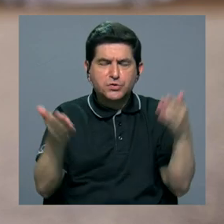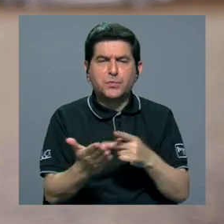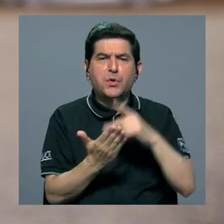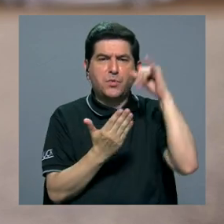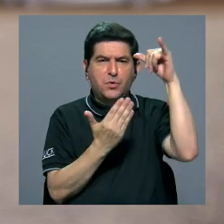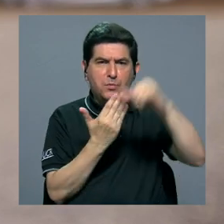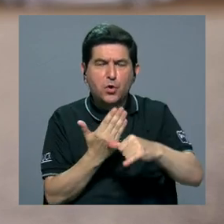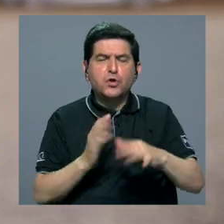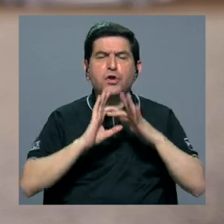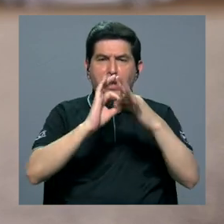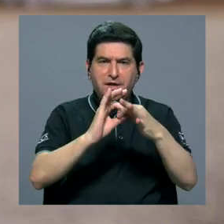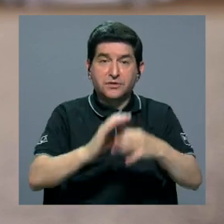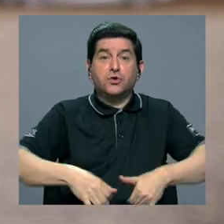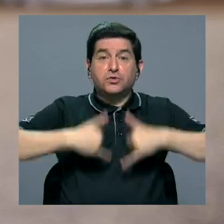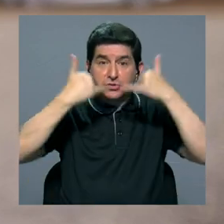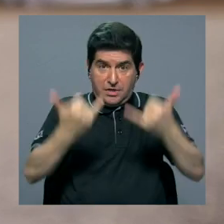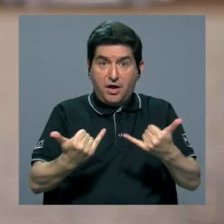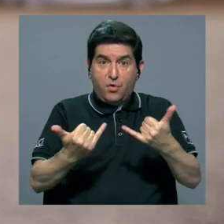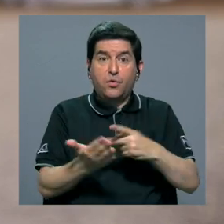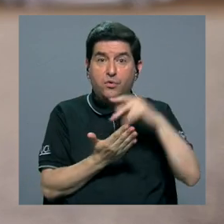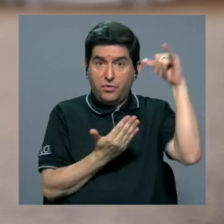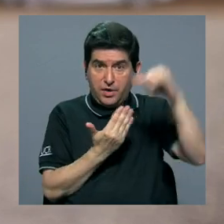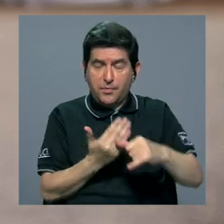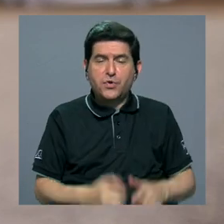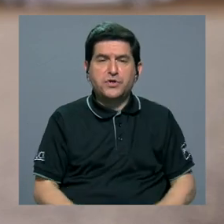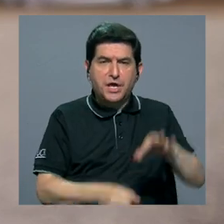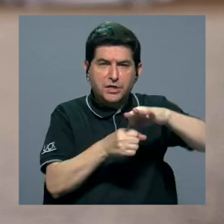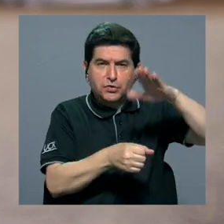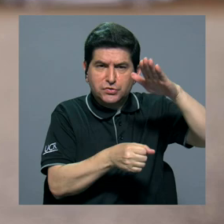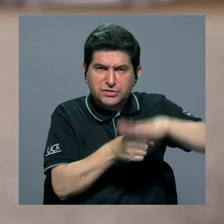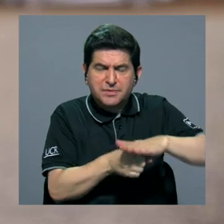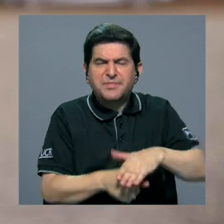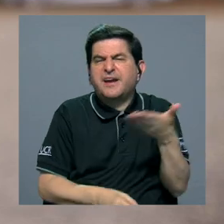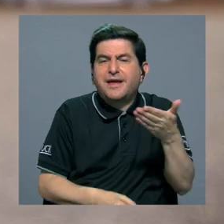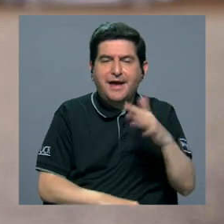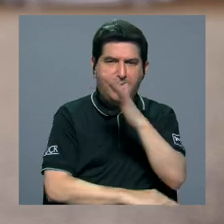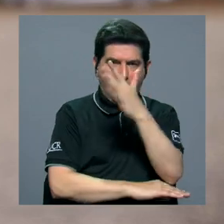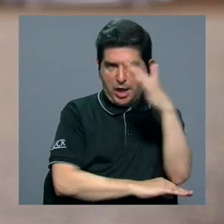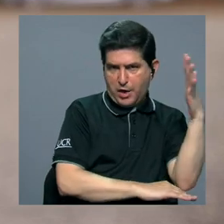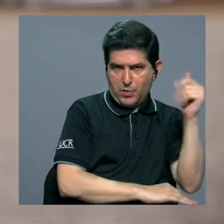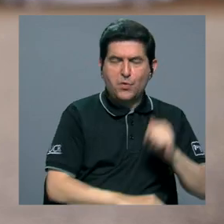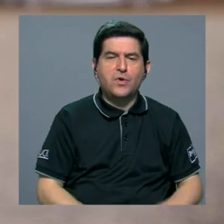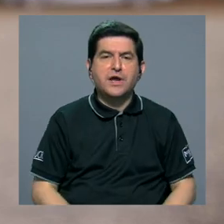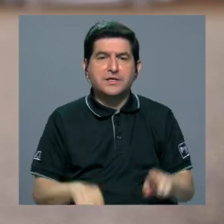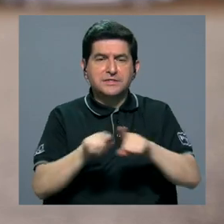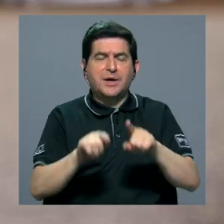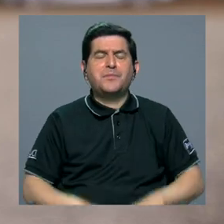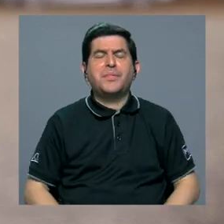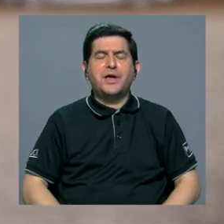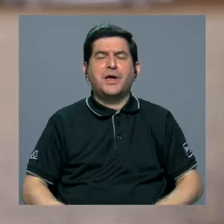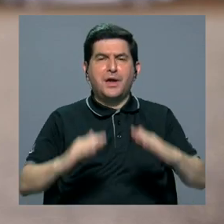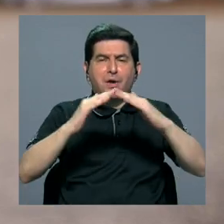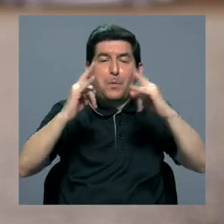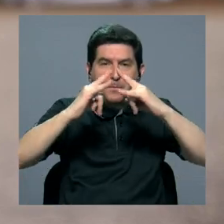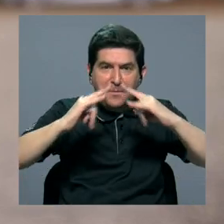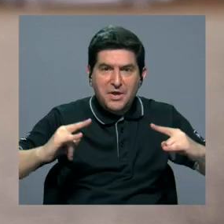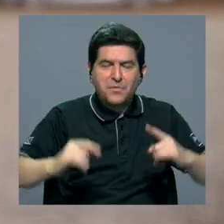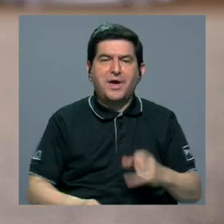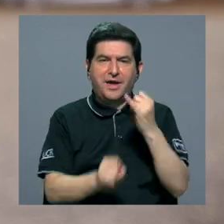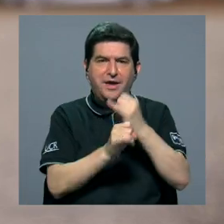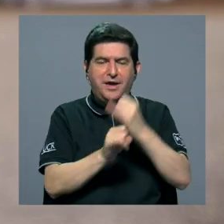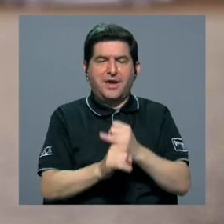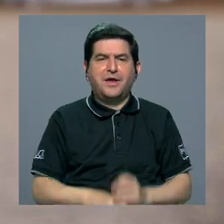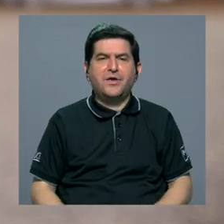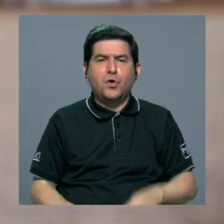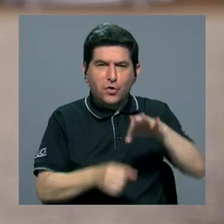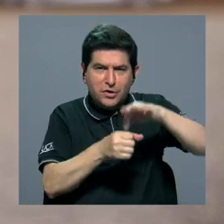conjuntos. Por ahora han sido proyectos de arborización, hicimos un vivero institucional para producir árboles y